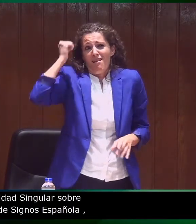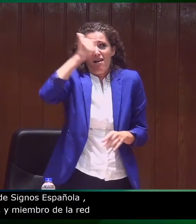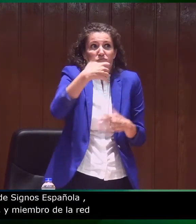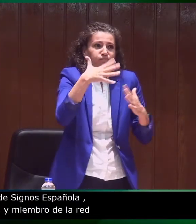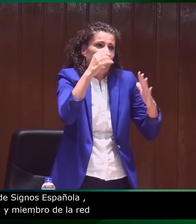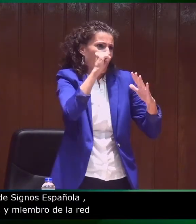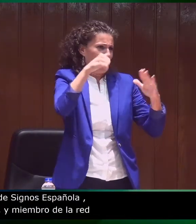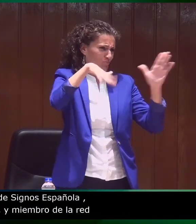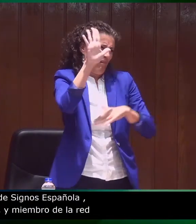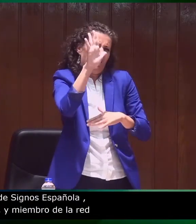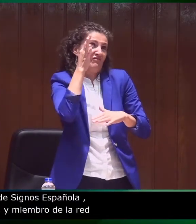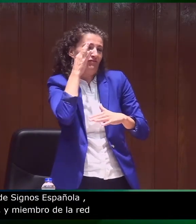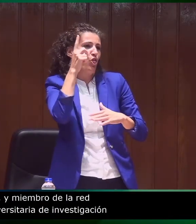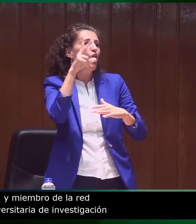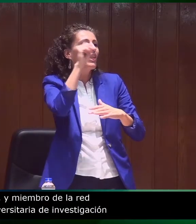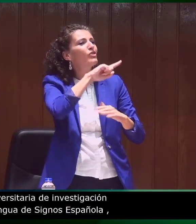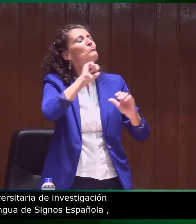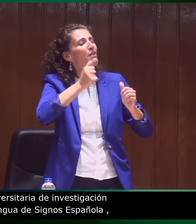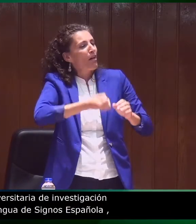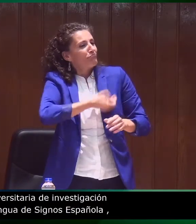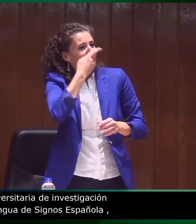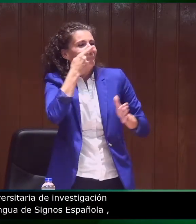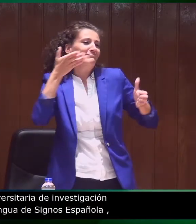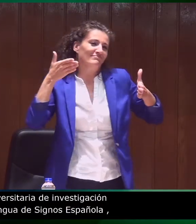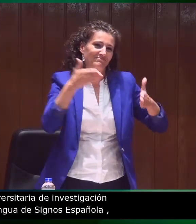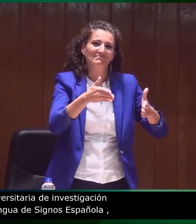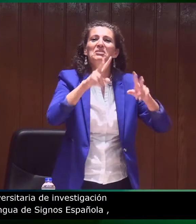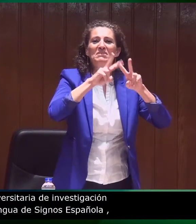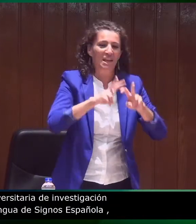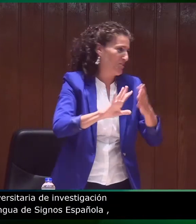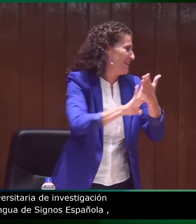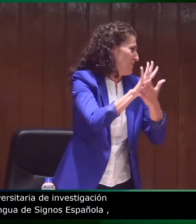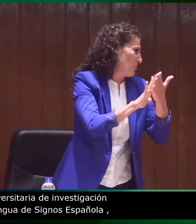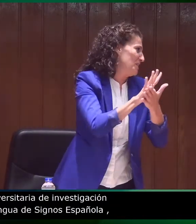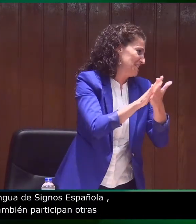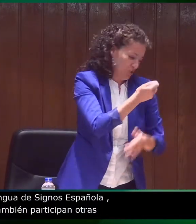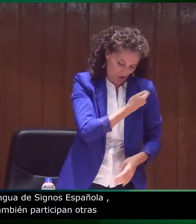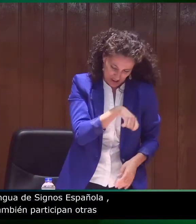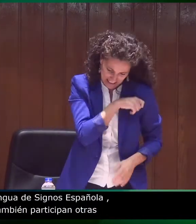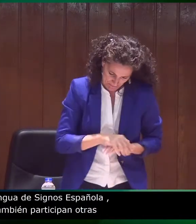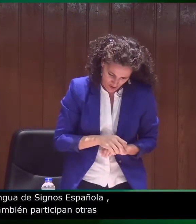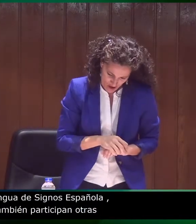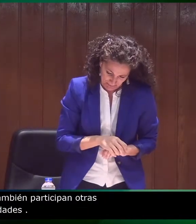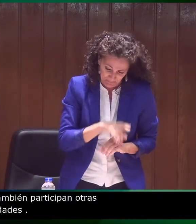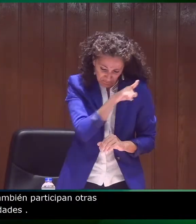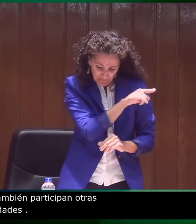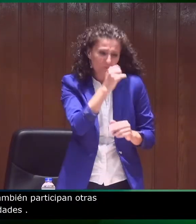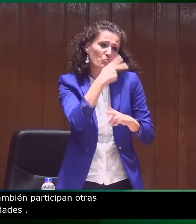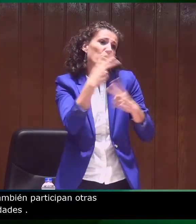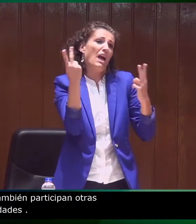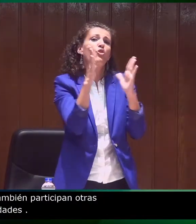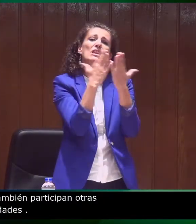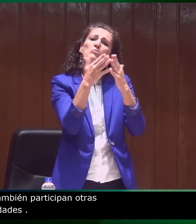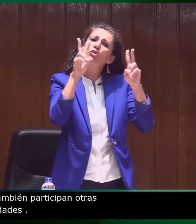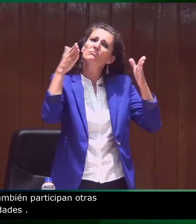universidades. Lleva más de 12 años vinculada a la investigación sobre la